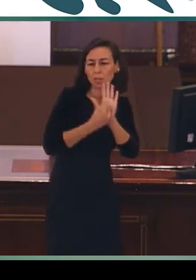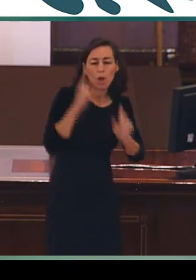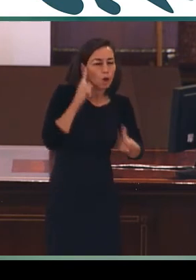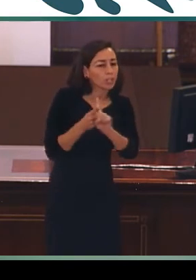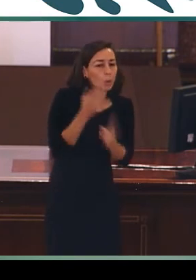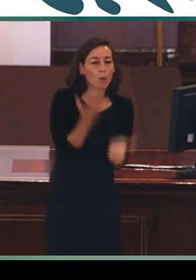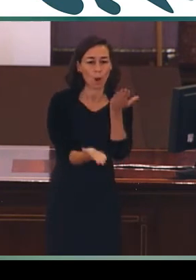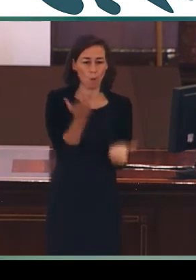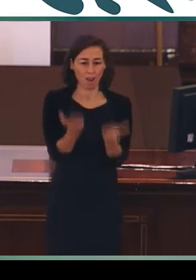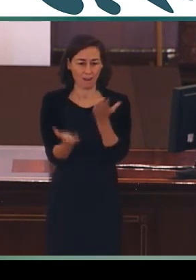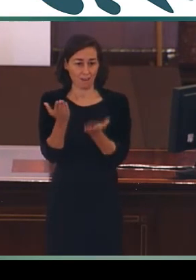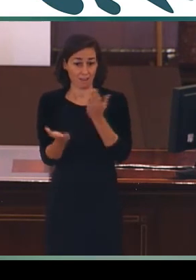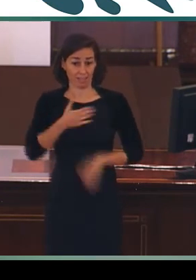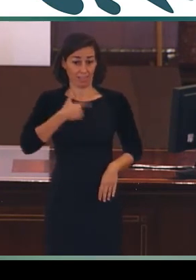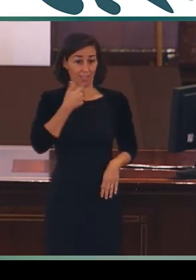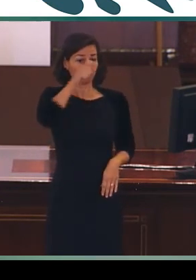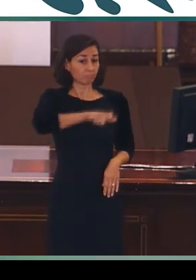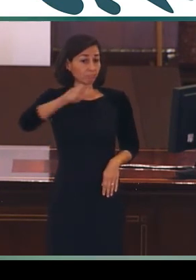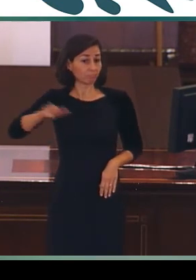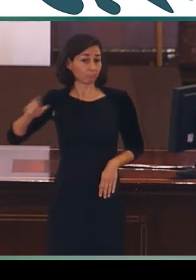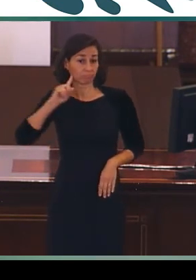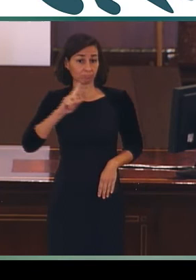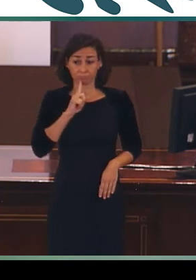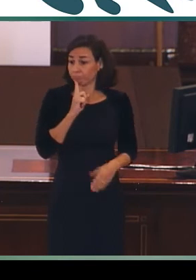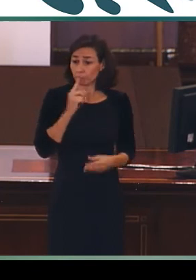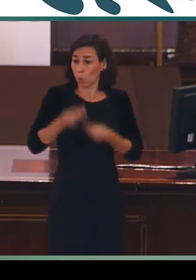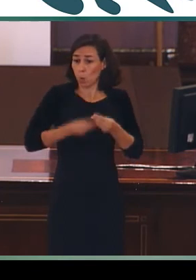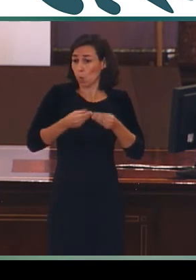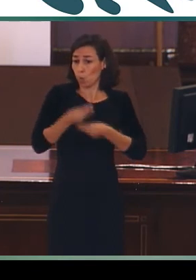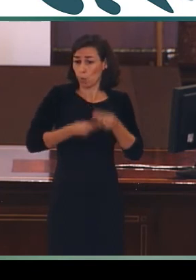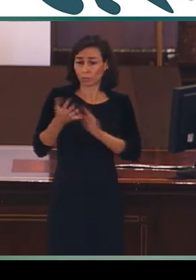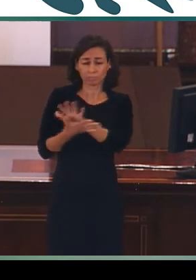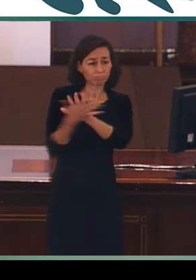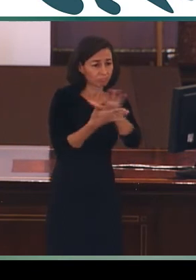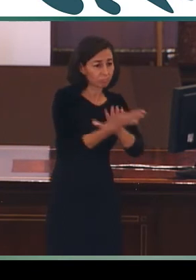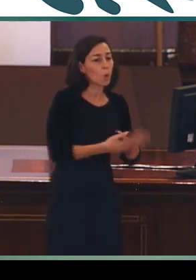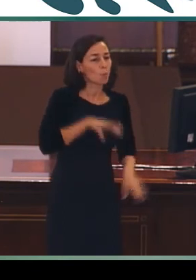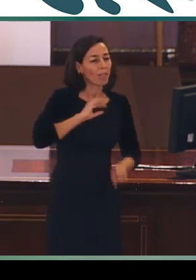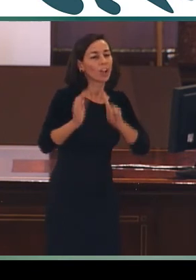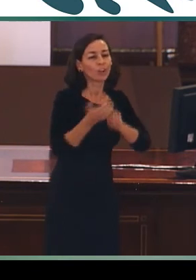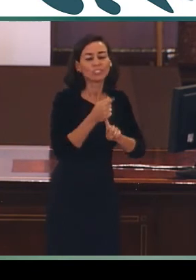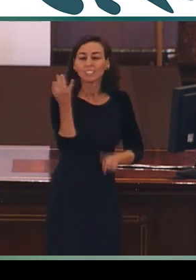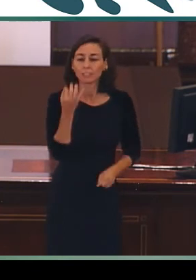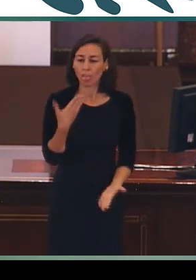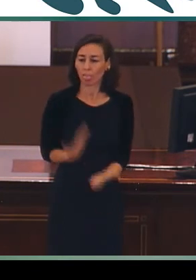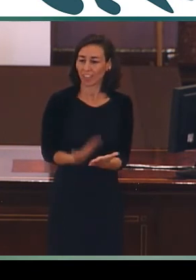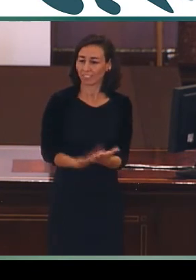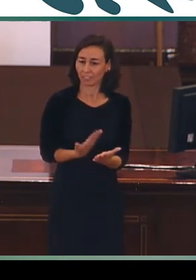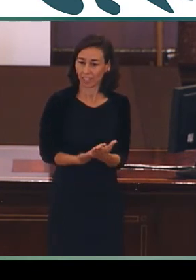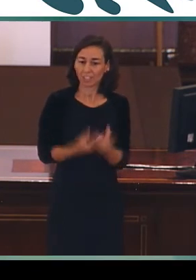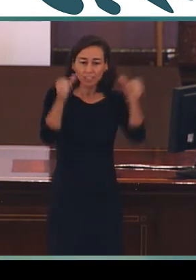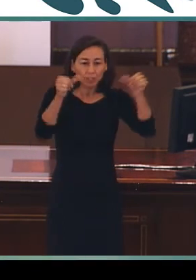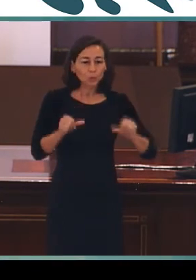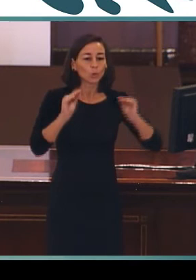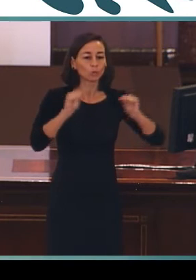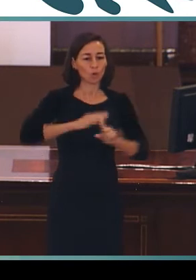que permita a los usuarios de la Lengua de Signos Española certificar su nivel de dominio en dicha lengua.